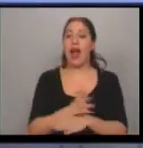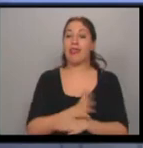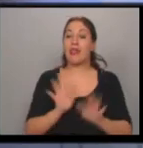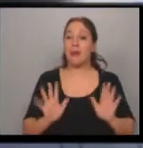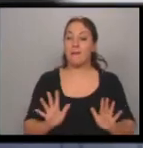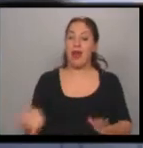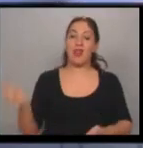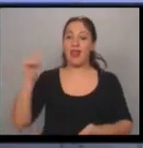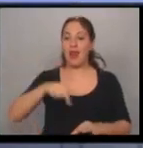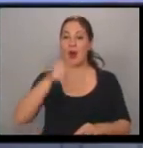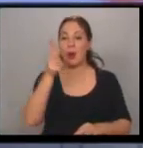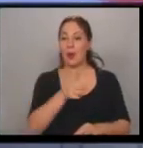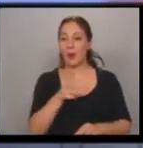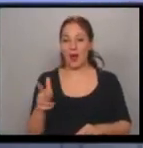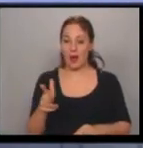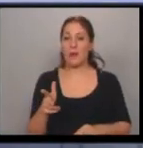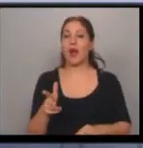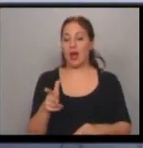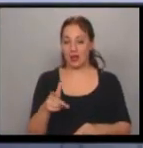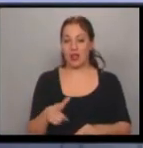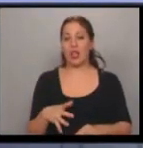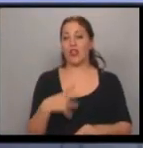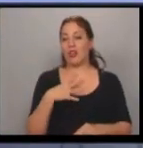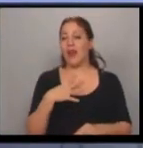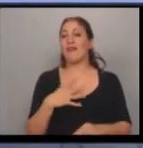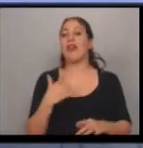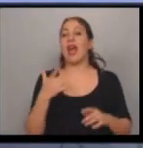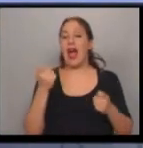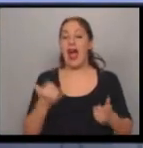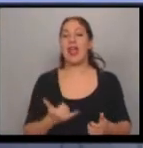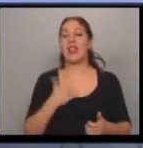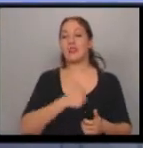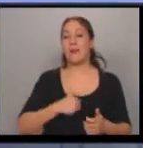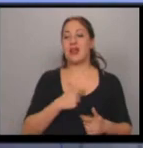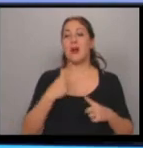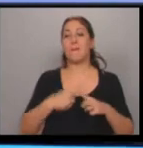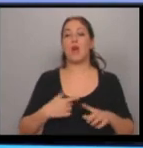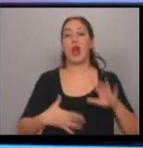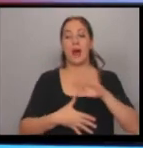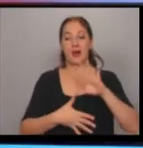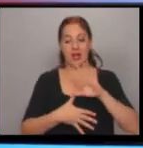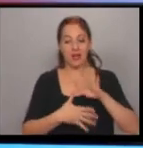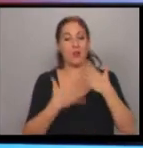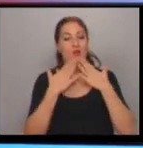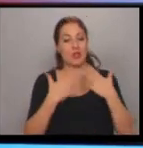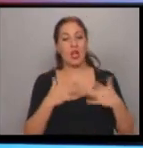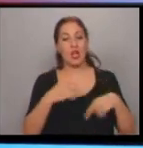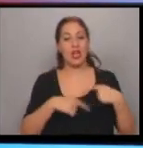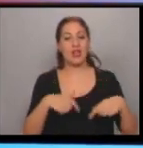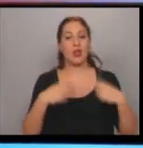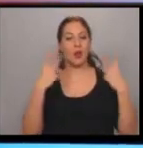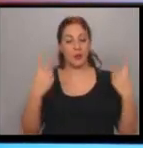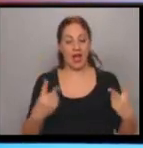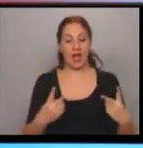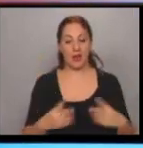al Papa Francisco que sigue transmitiendo su esperanza por América Latina. Bueno, muchas gracias. Vamos a seguir por supuesto con los detalles de este viaje y después los va a llevar